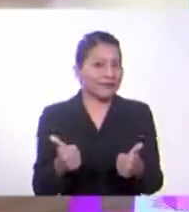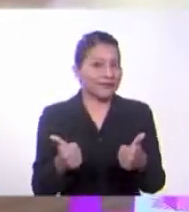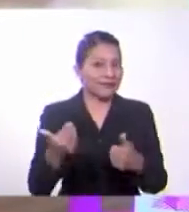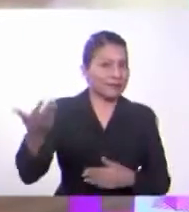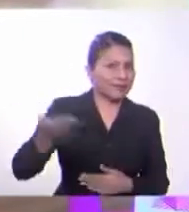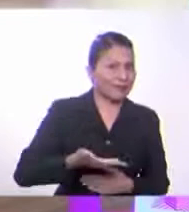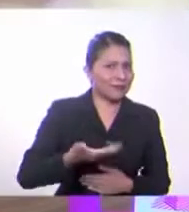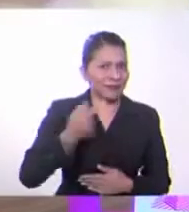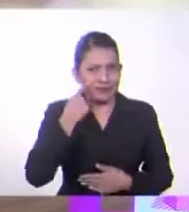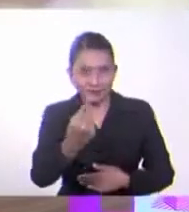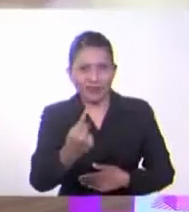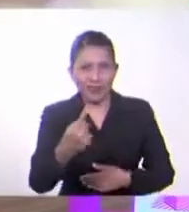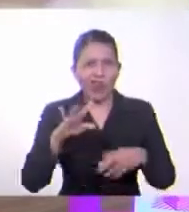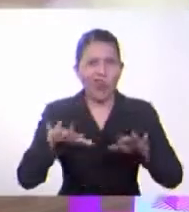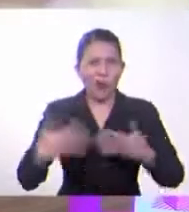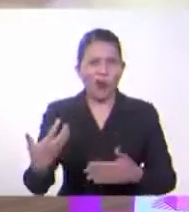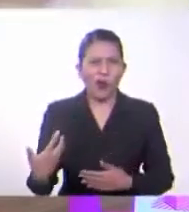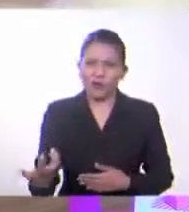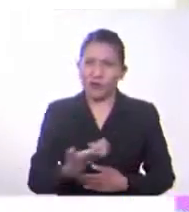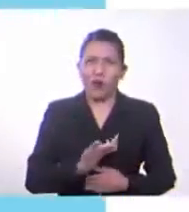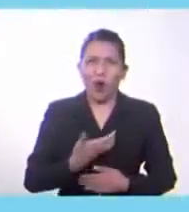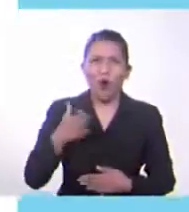acompañan? Para que vean cómo nos fue.